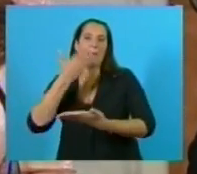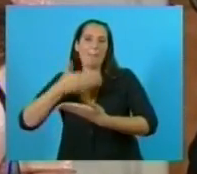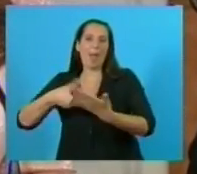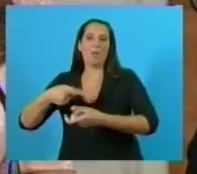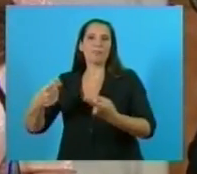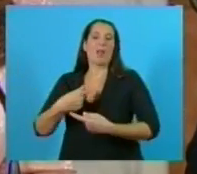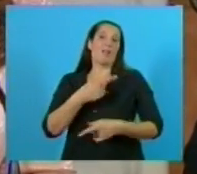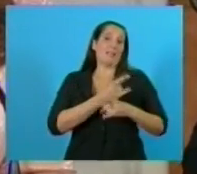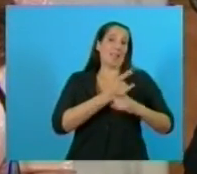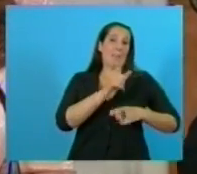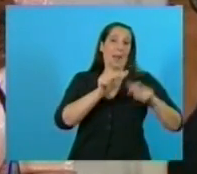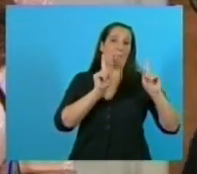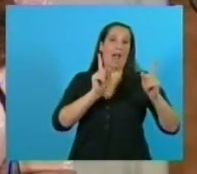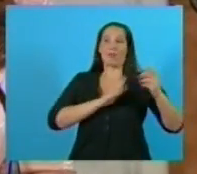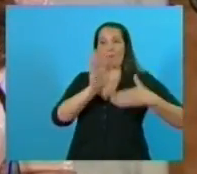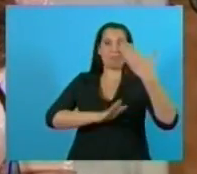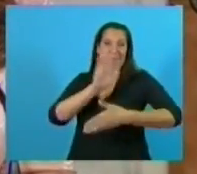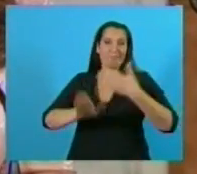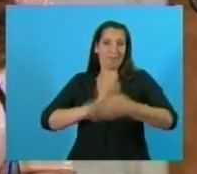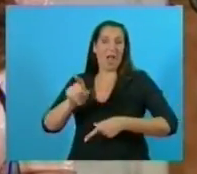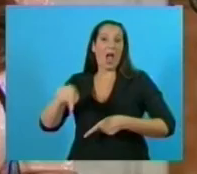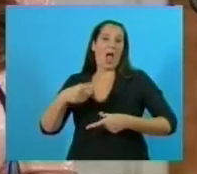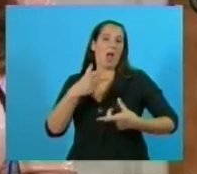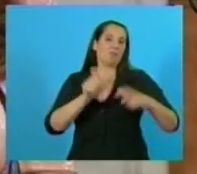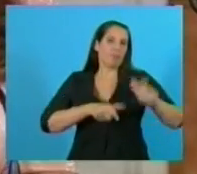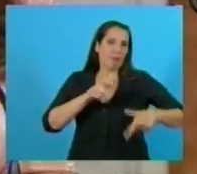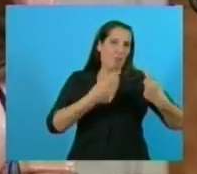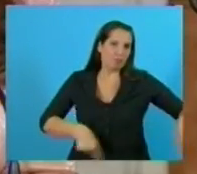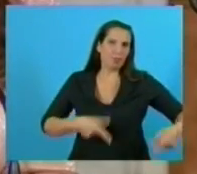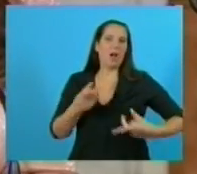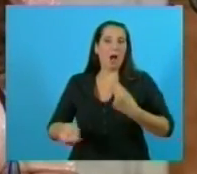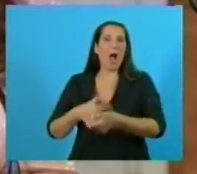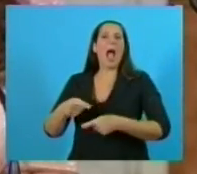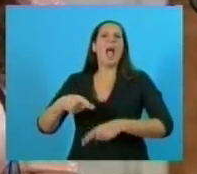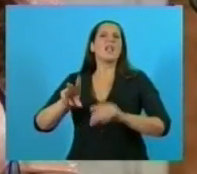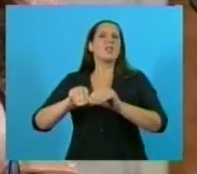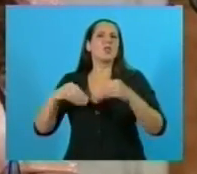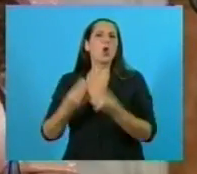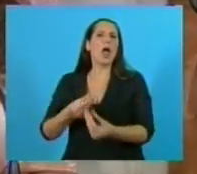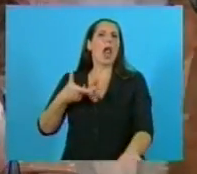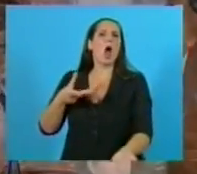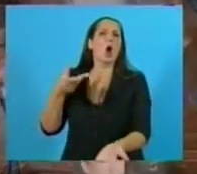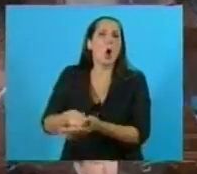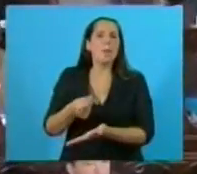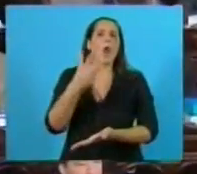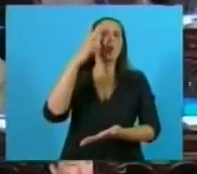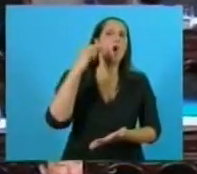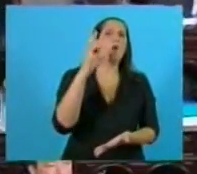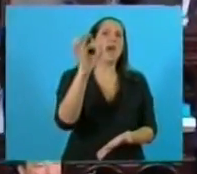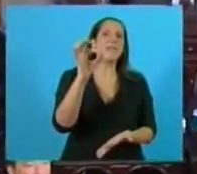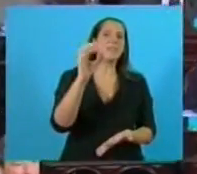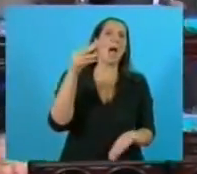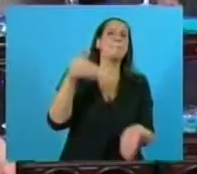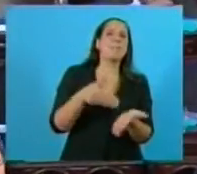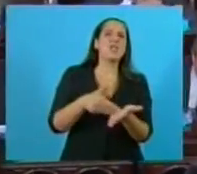la compra de 90 millones de libros del año 2003 a la fecha. 90 millones de libros que son distribuidos